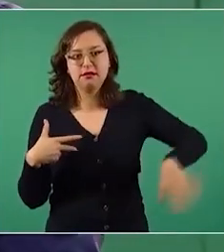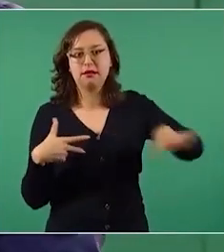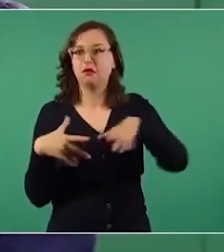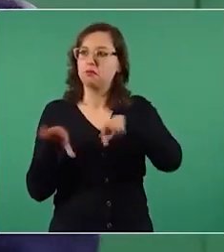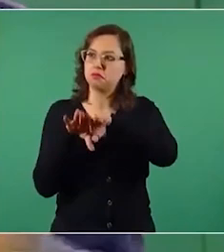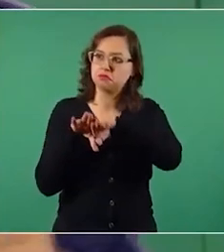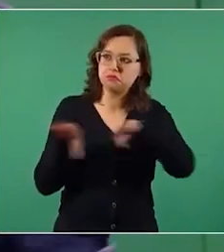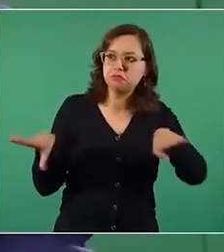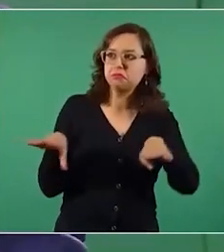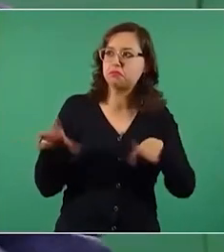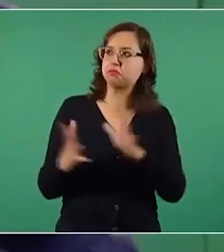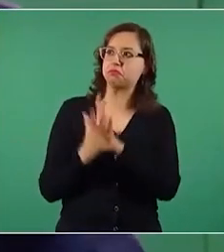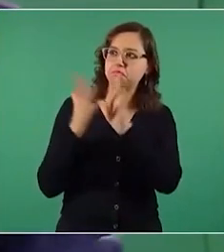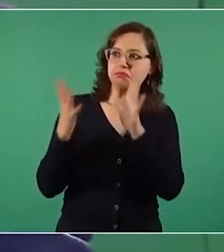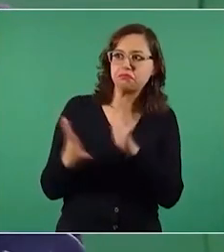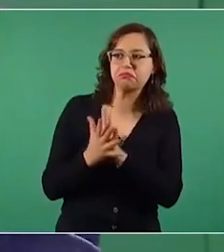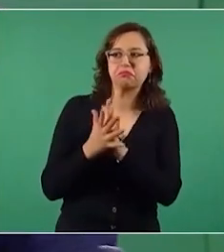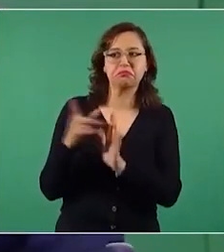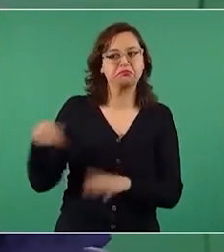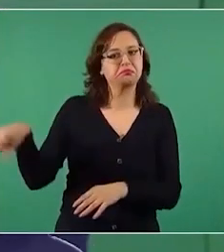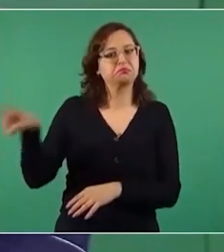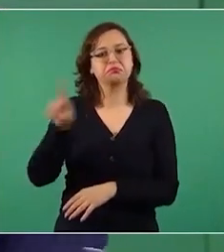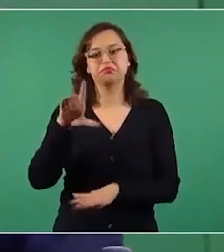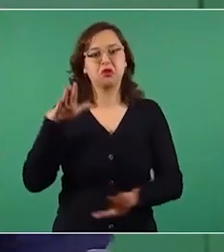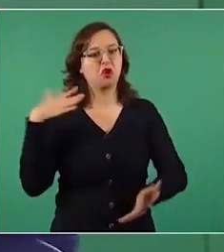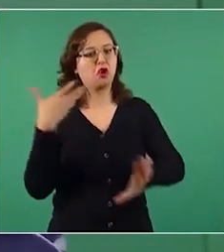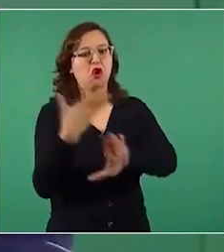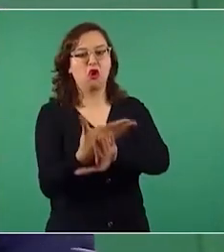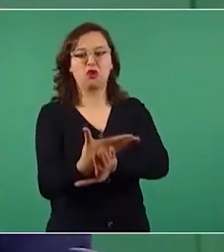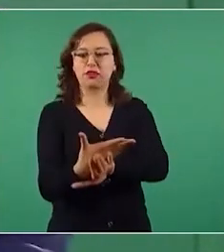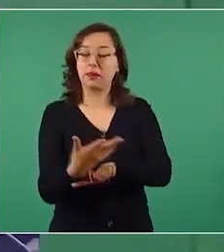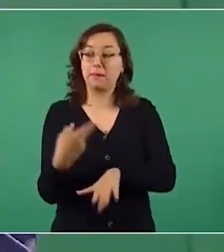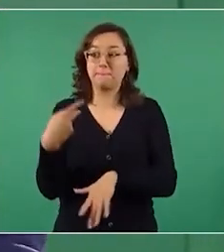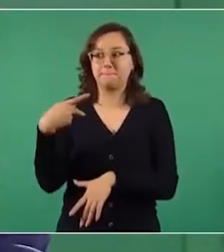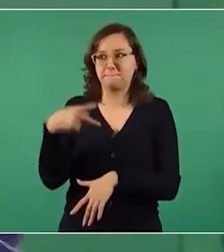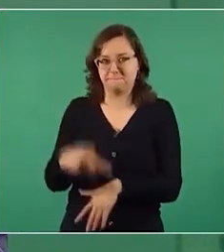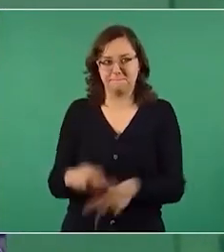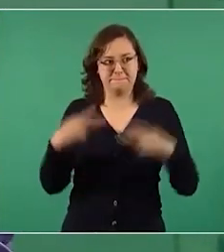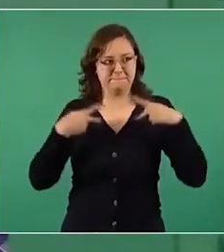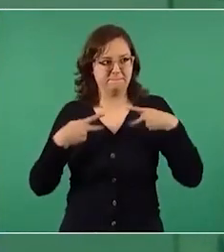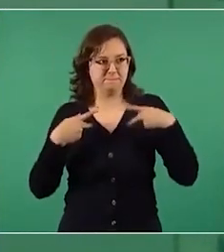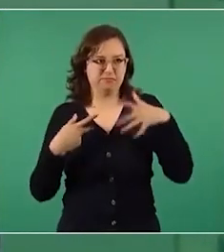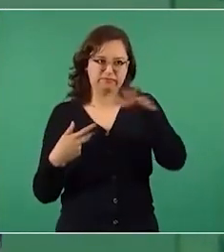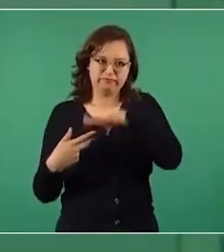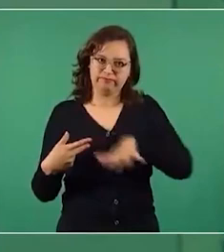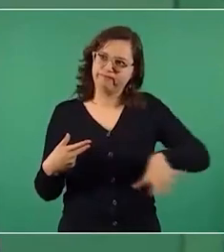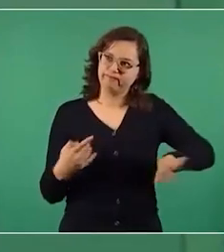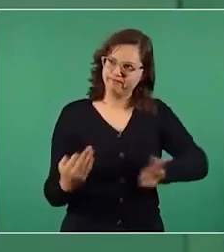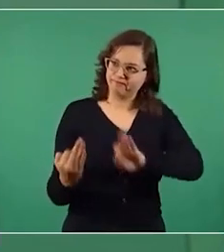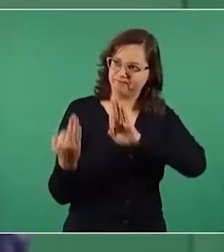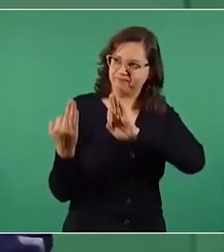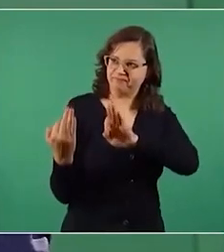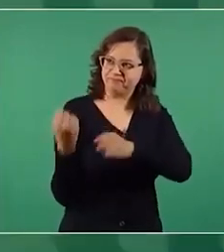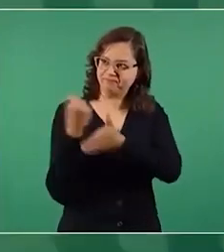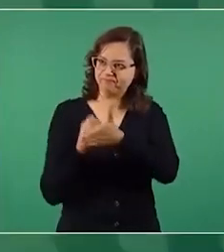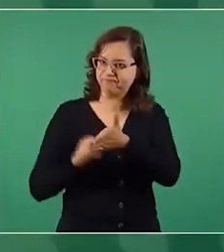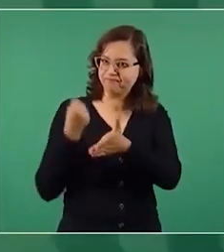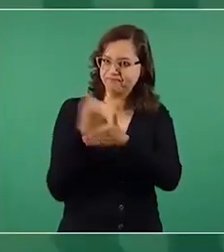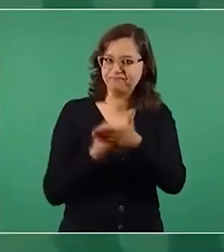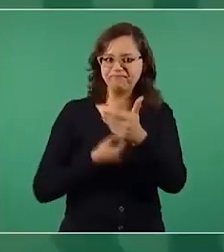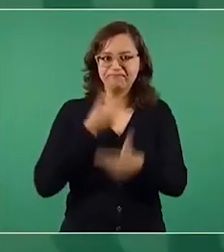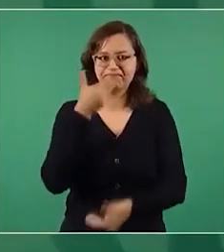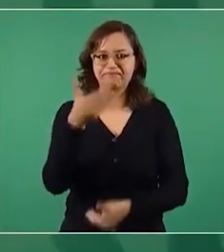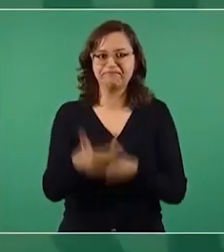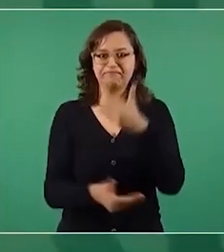pero el pueblo ha empujado ha empujado ha empujado y se han logrado los cambios